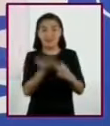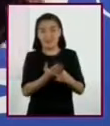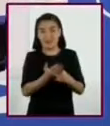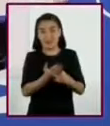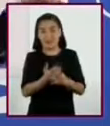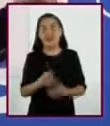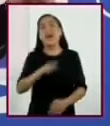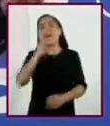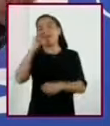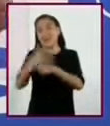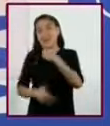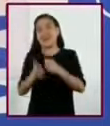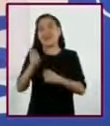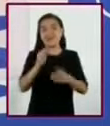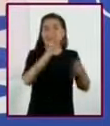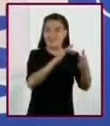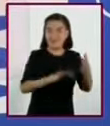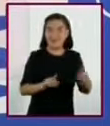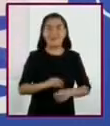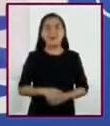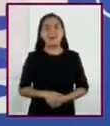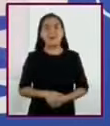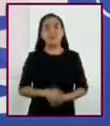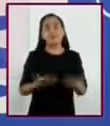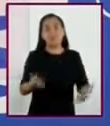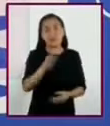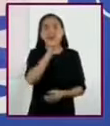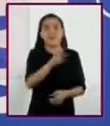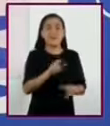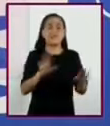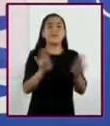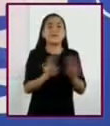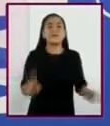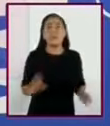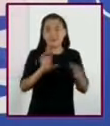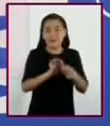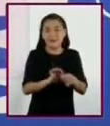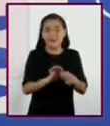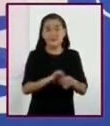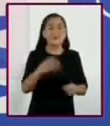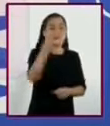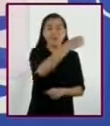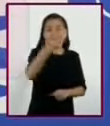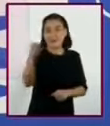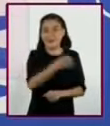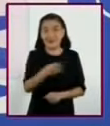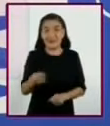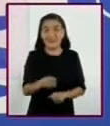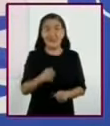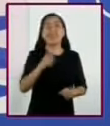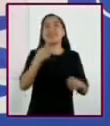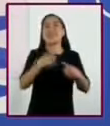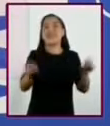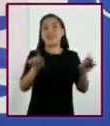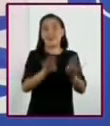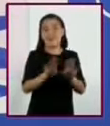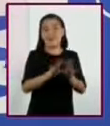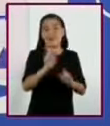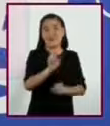o al final del párrafo. Y pueden estar constituidas por varias oraciones en diferente orden.